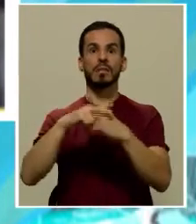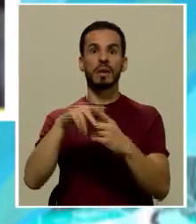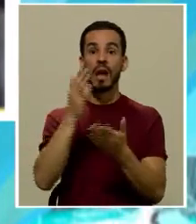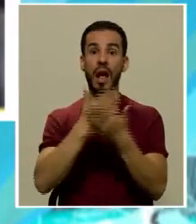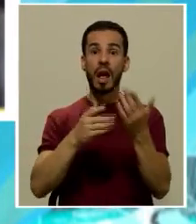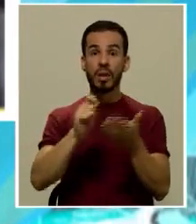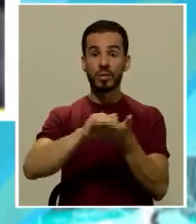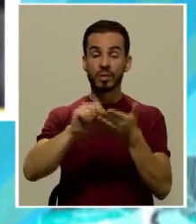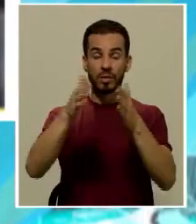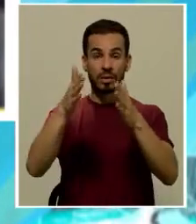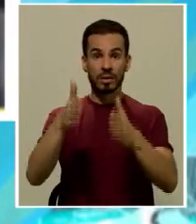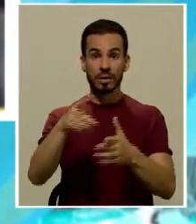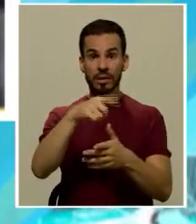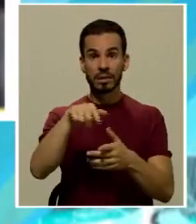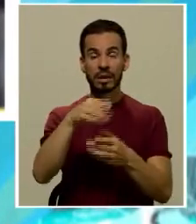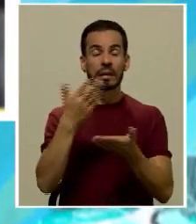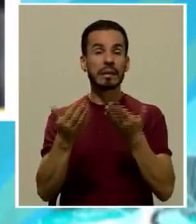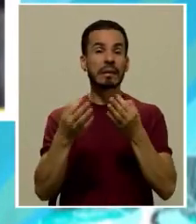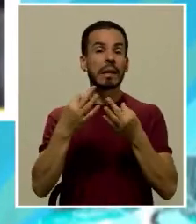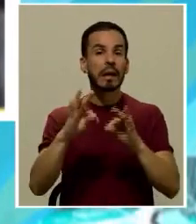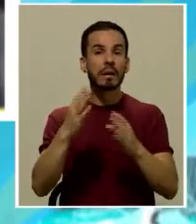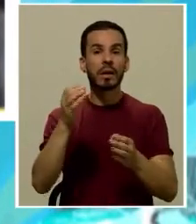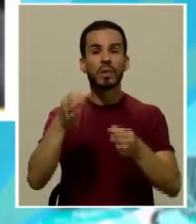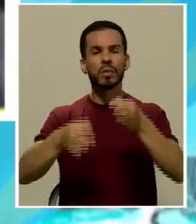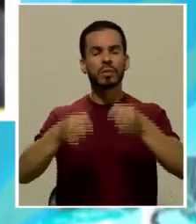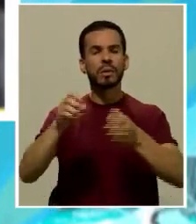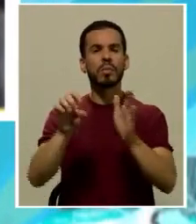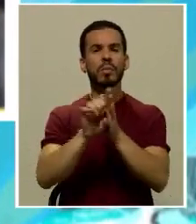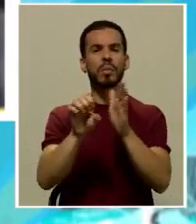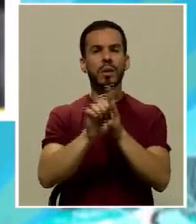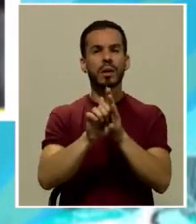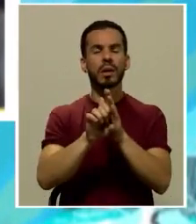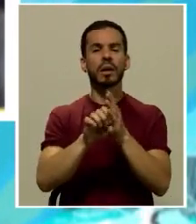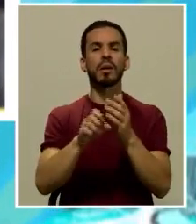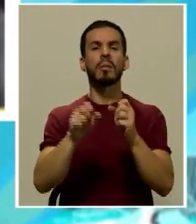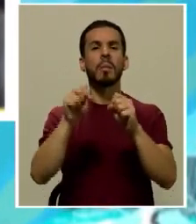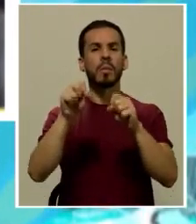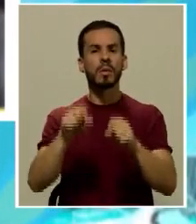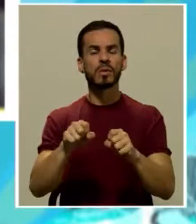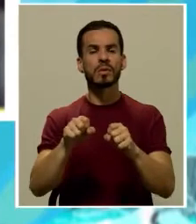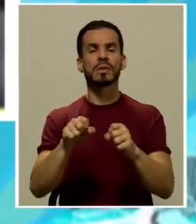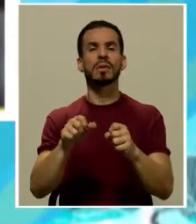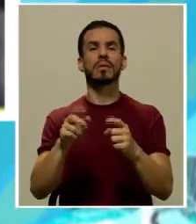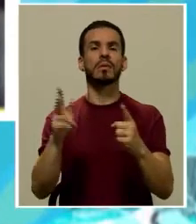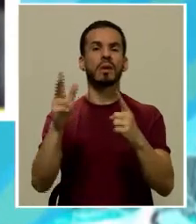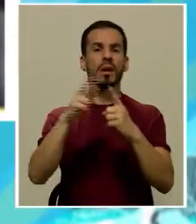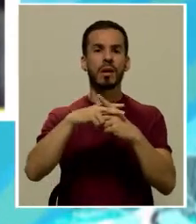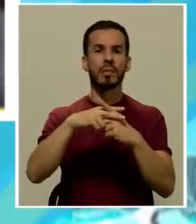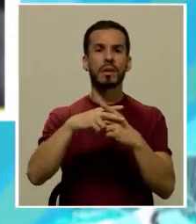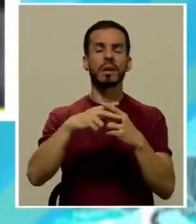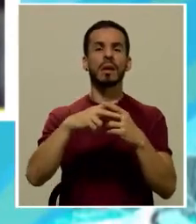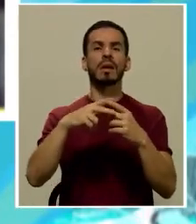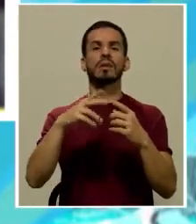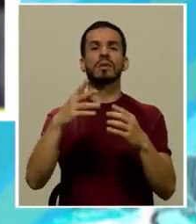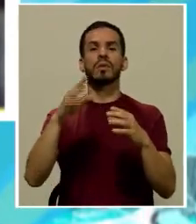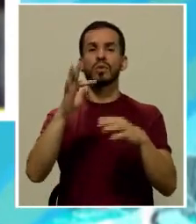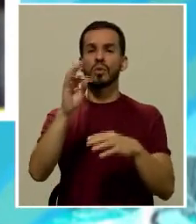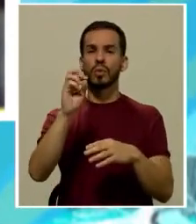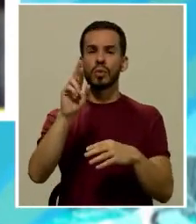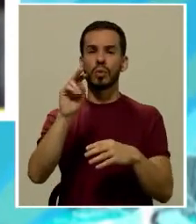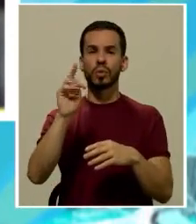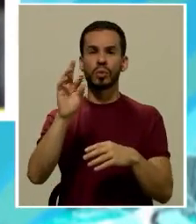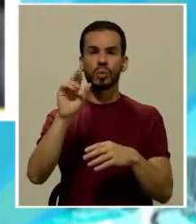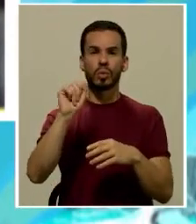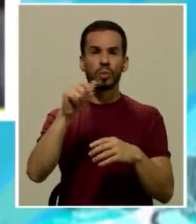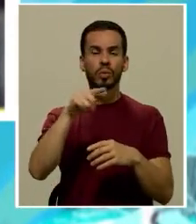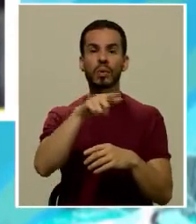algunos autores incluso, trataron de justificar, por ejemplo, la posible práctica de la tortura con respecto